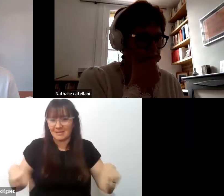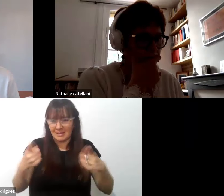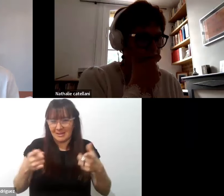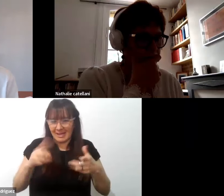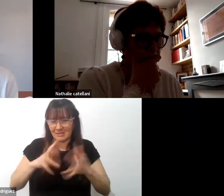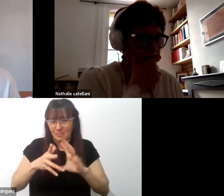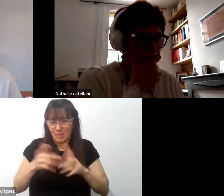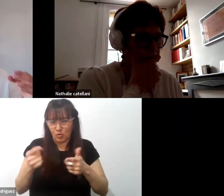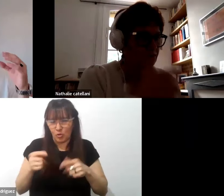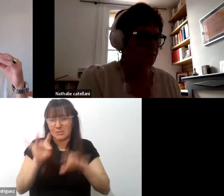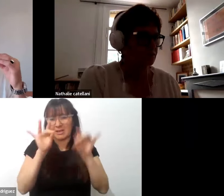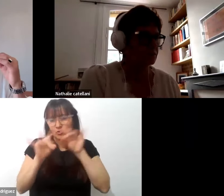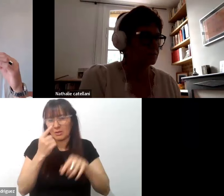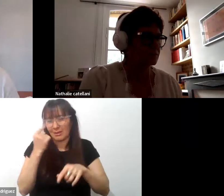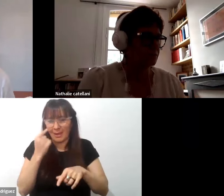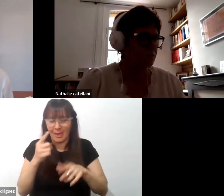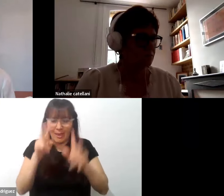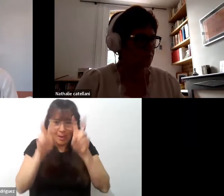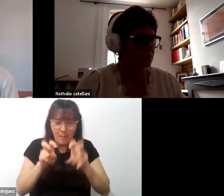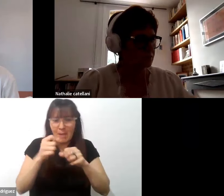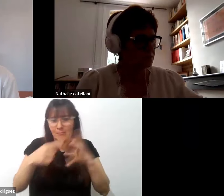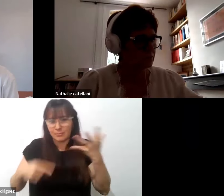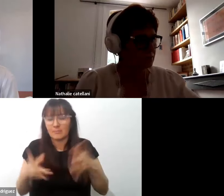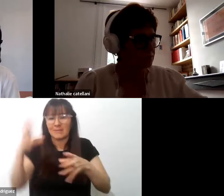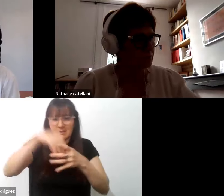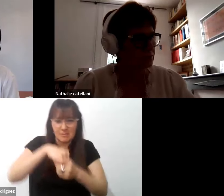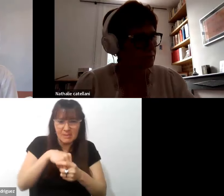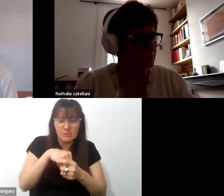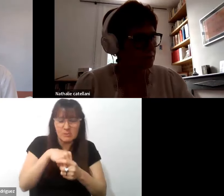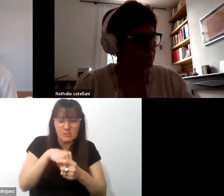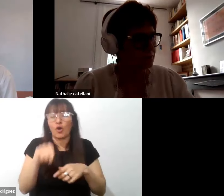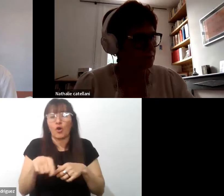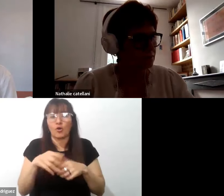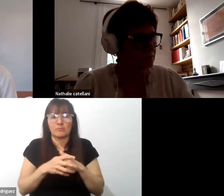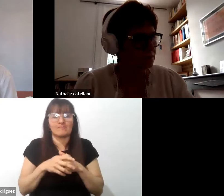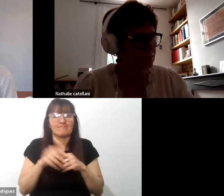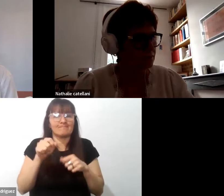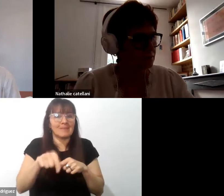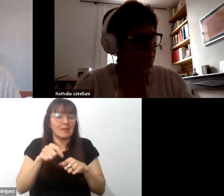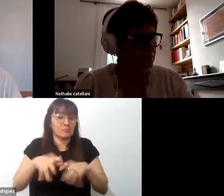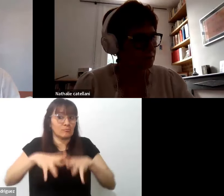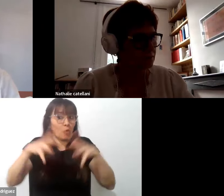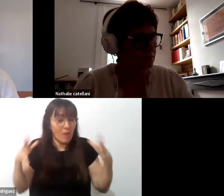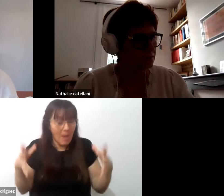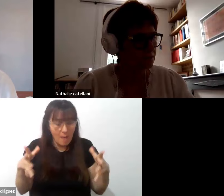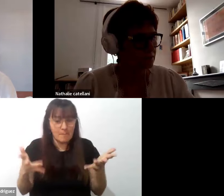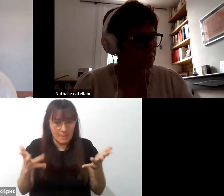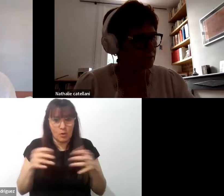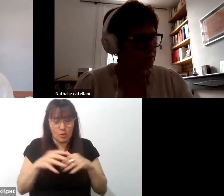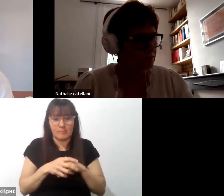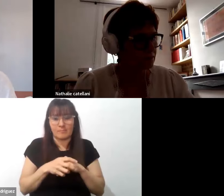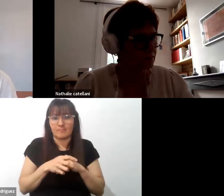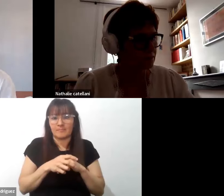metodológicas de esta coparticipación ahí creo que se abrió se abre un campo muy amplio de de